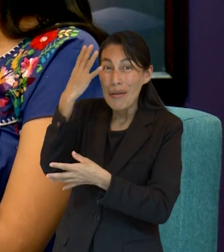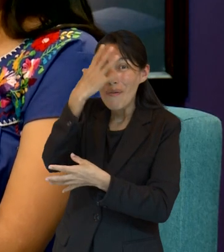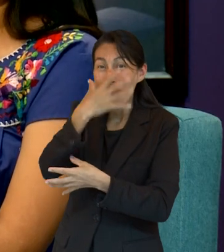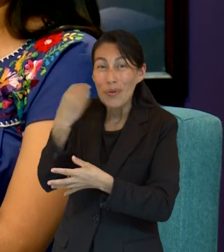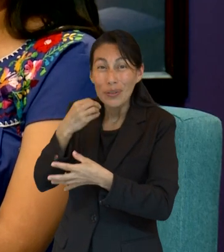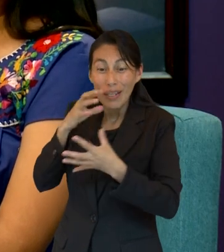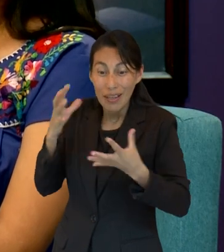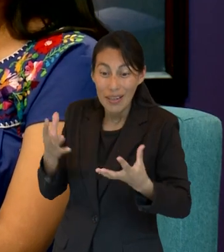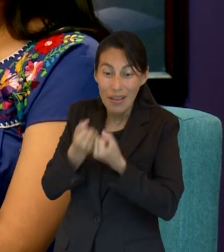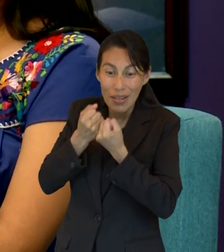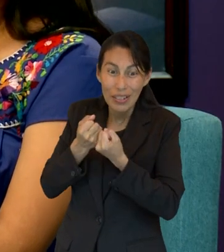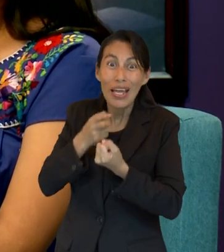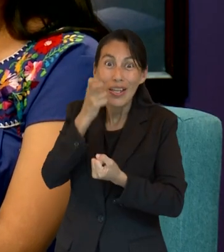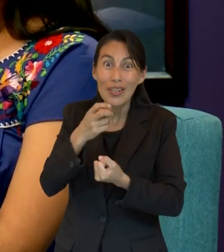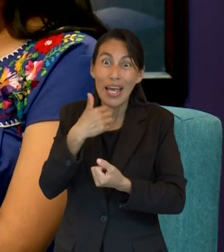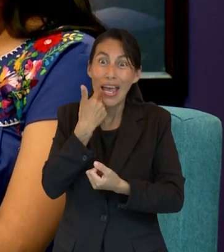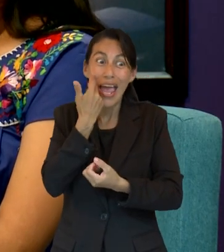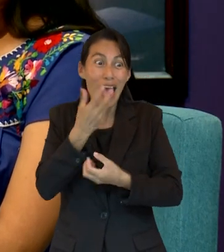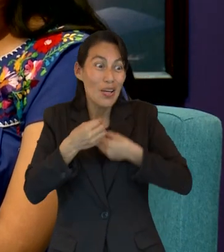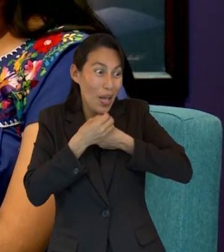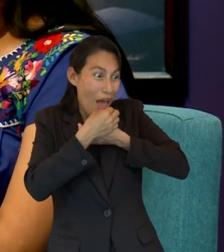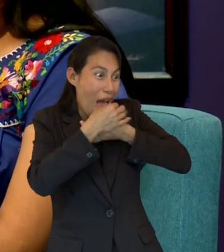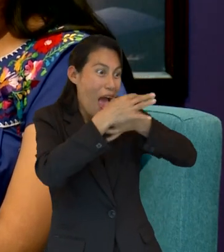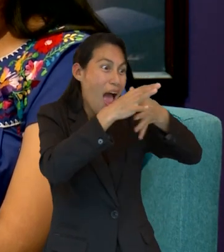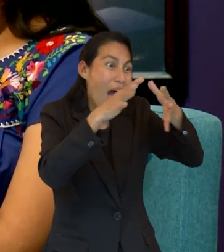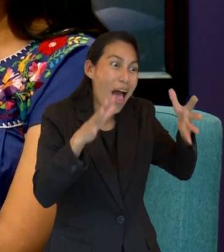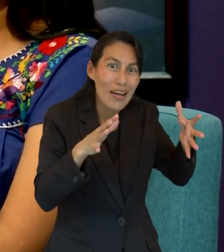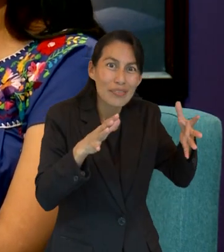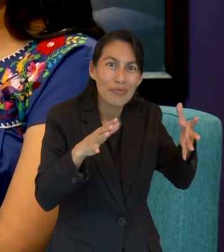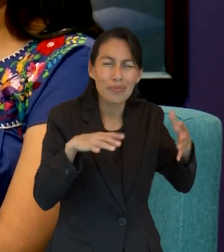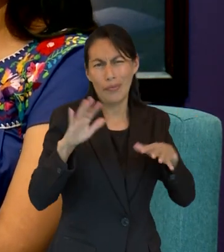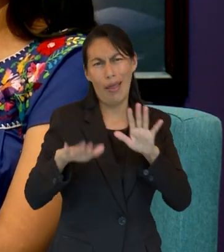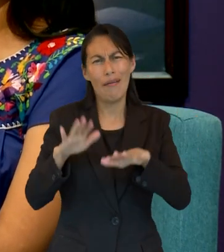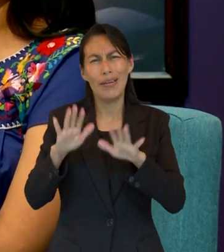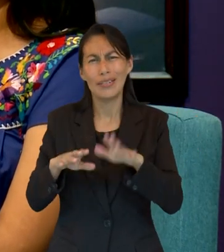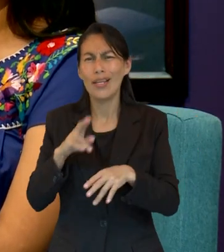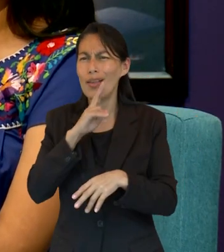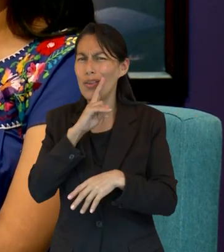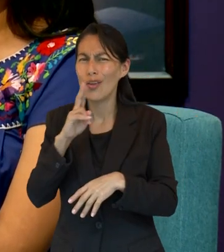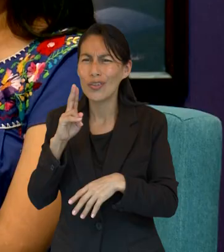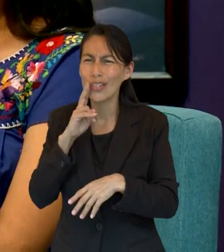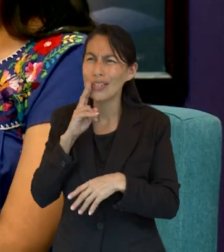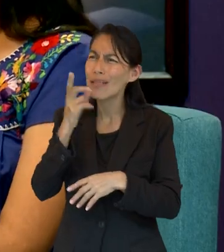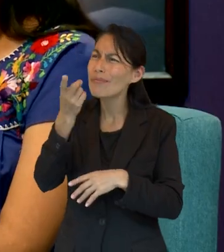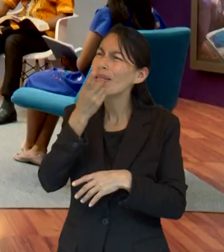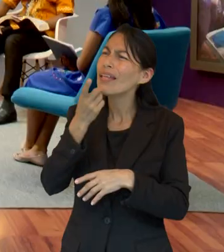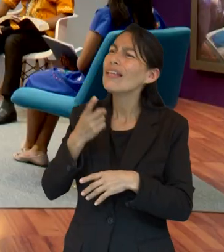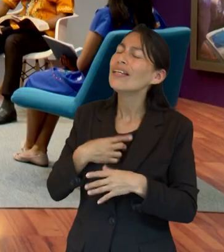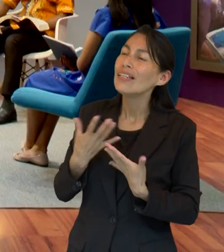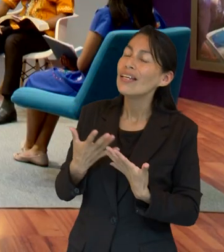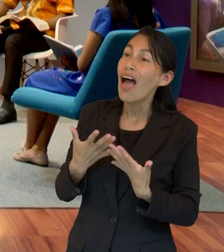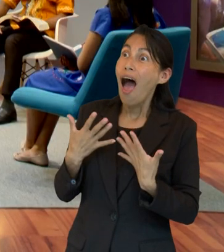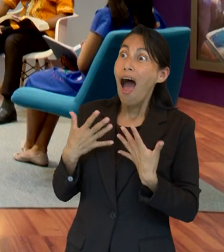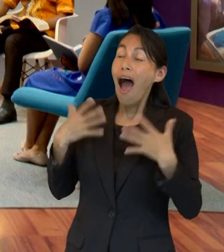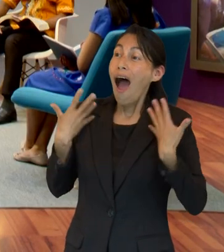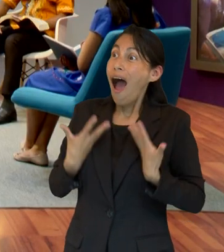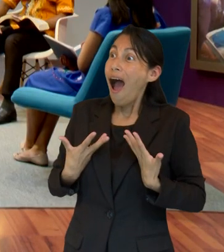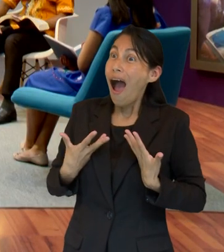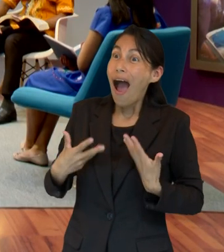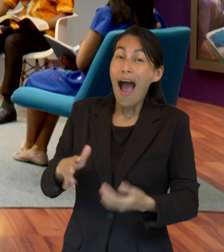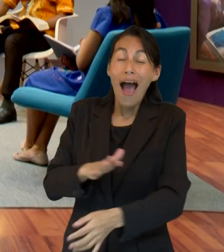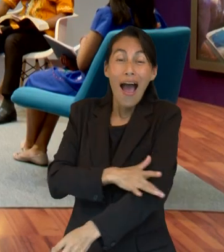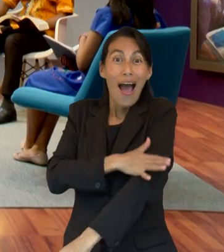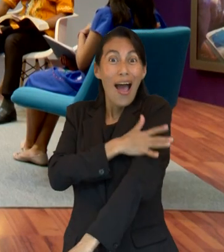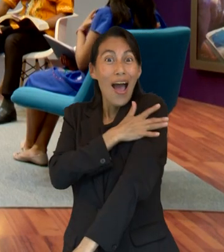buena noticia el mensaje de salvación a veces tenemos algo que no sé recibimos una buena noticia y estamos tan